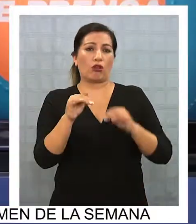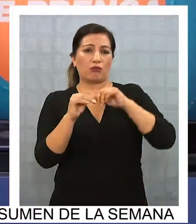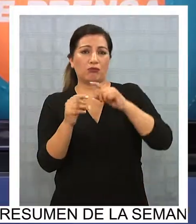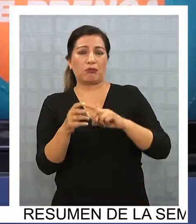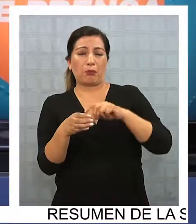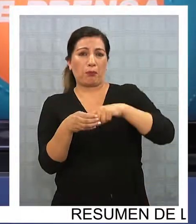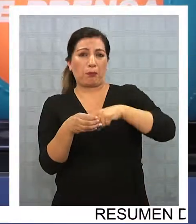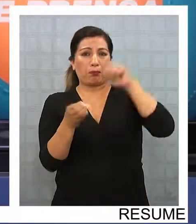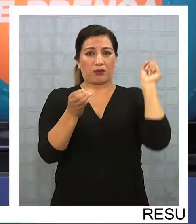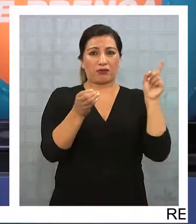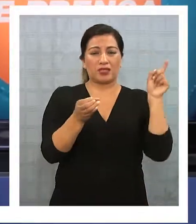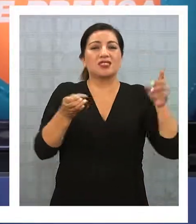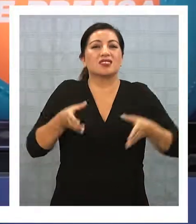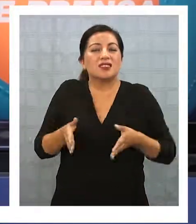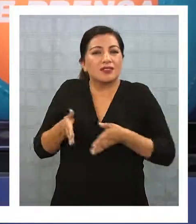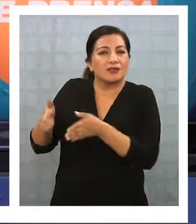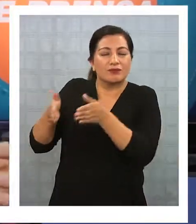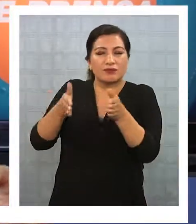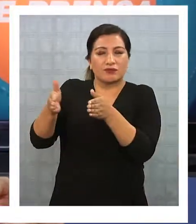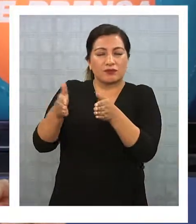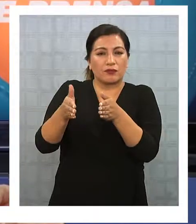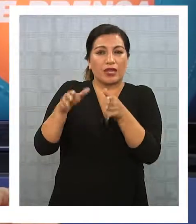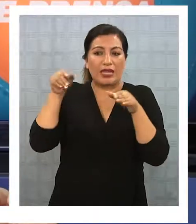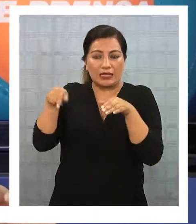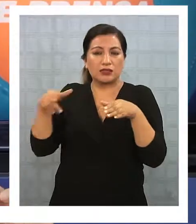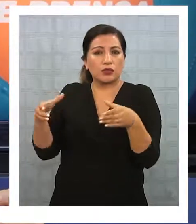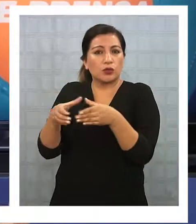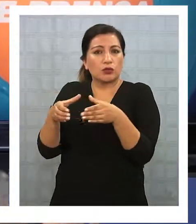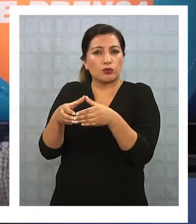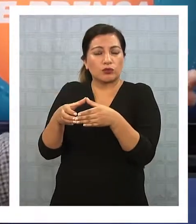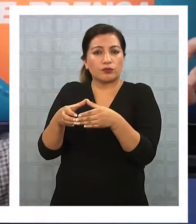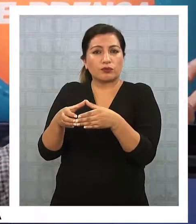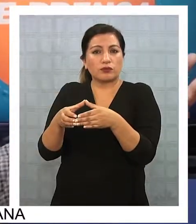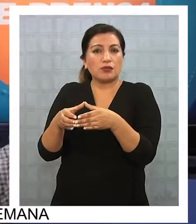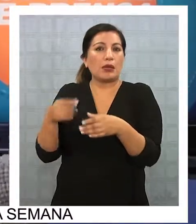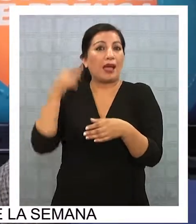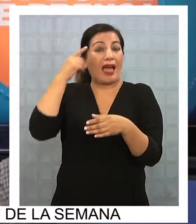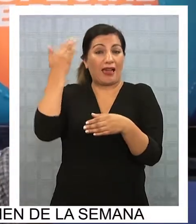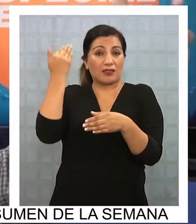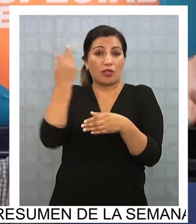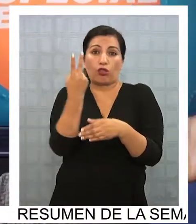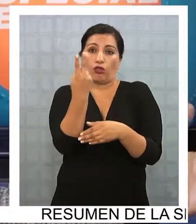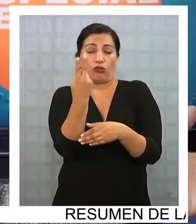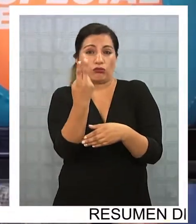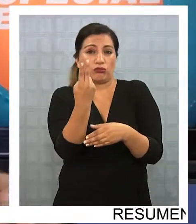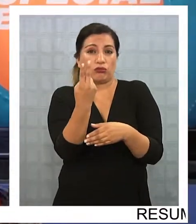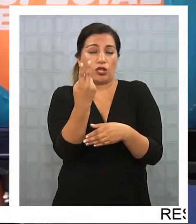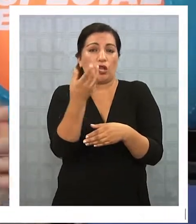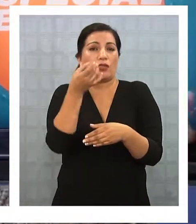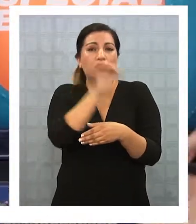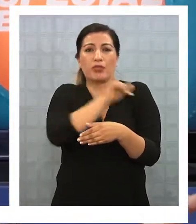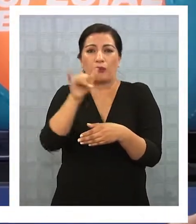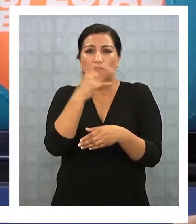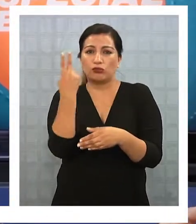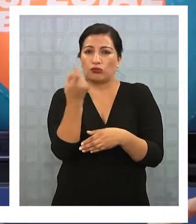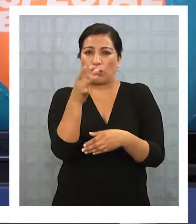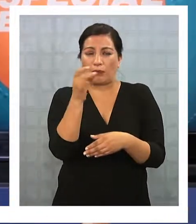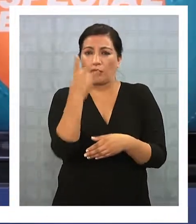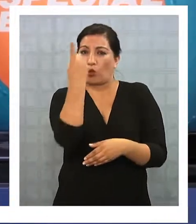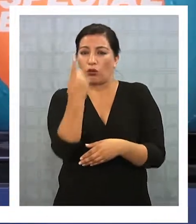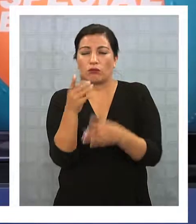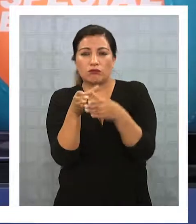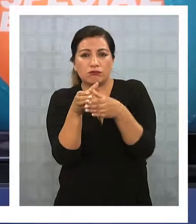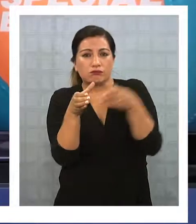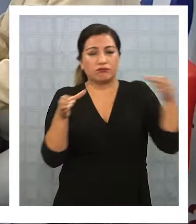creas un polo de izquierdo al interior de una coalición y arrincona al otro ¿no es cierto? y si aquí somos los grandes aquí nosotros somos los que mandamos aquí nosotros tomamos las decisiones